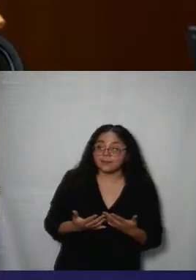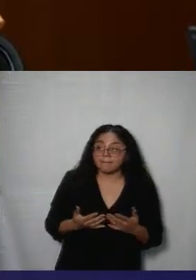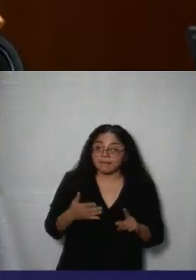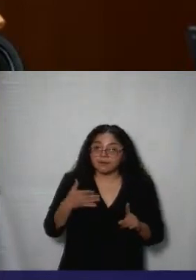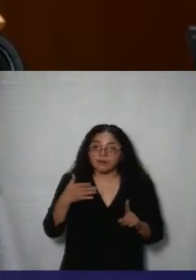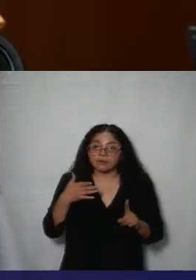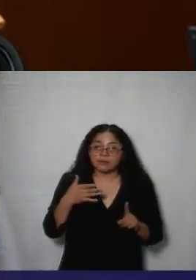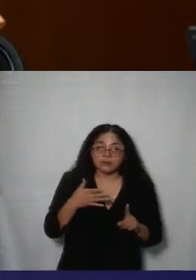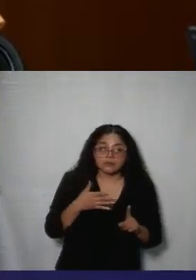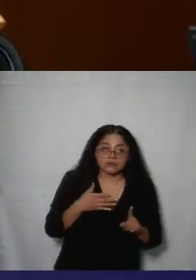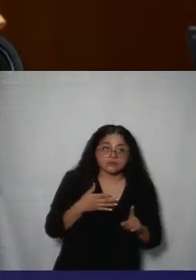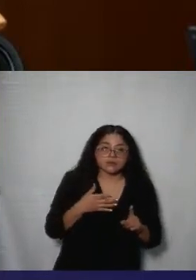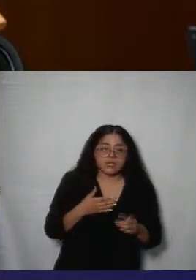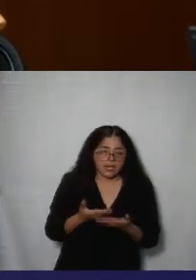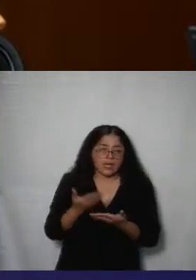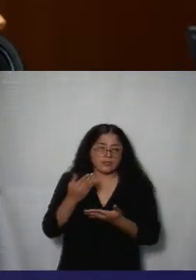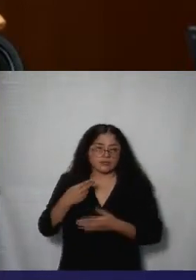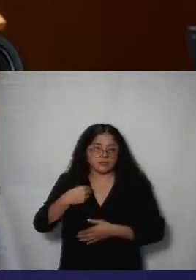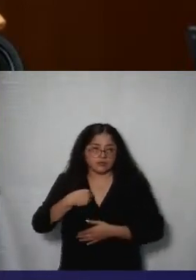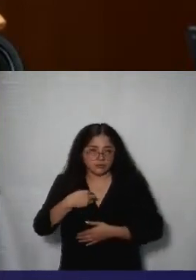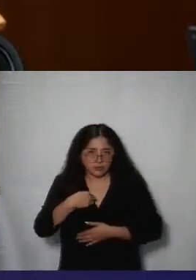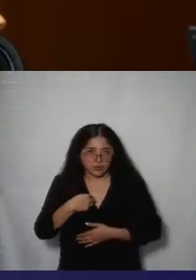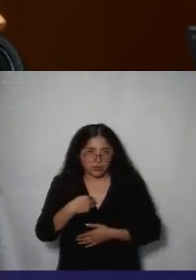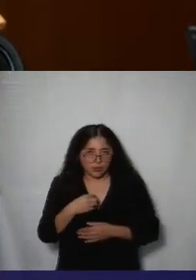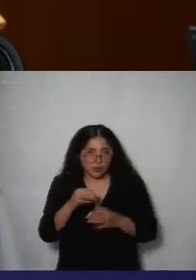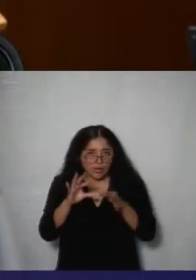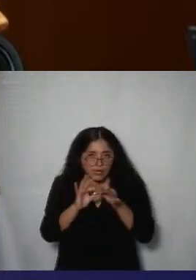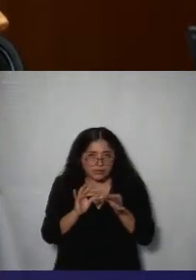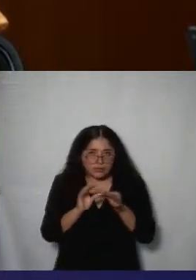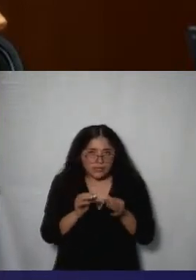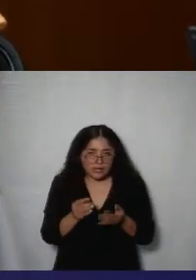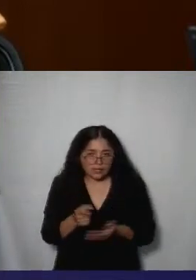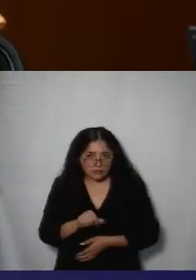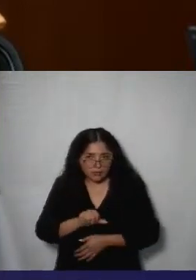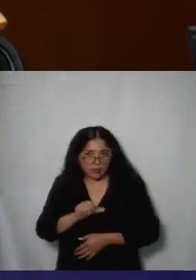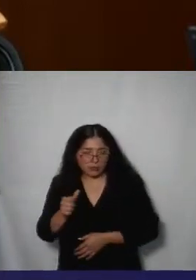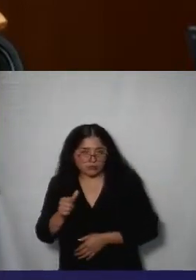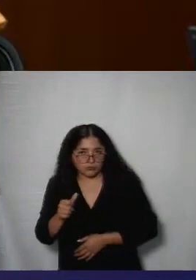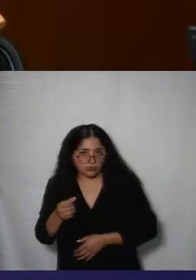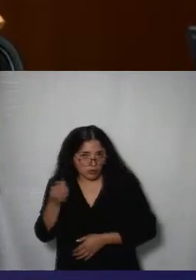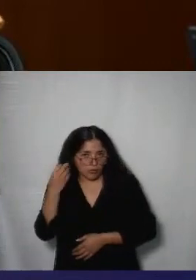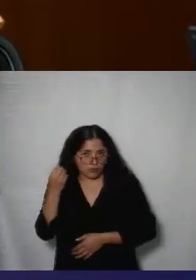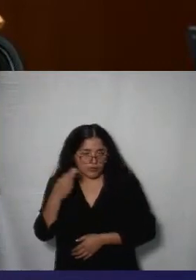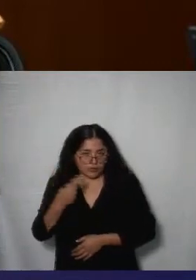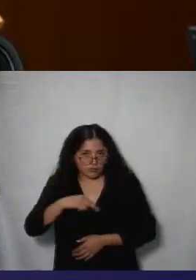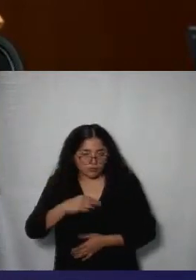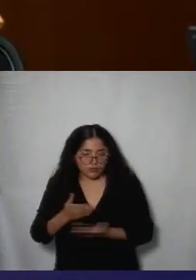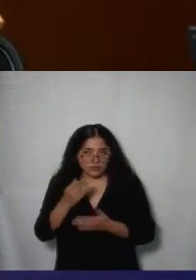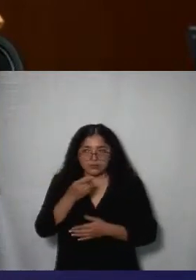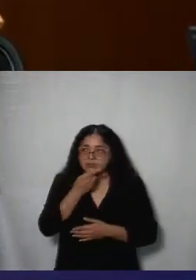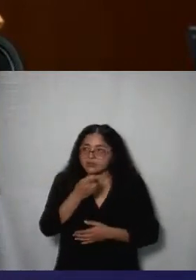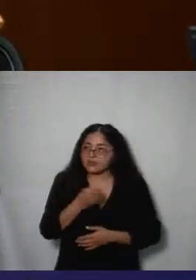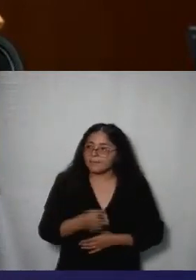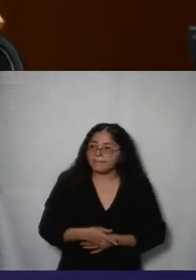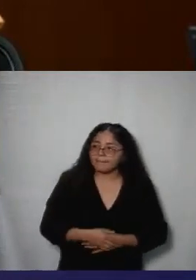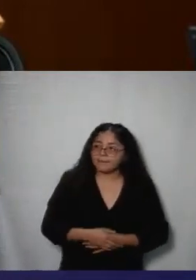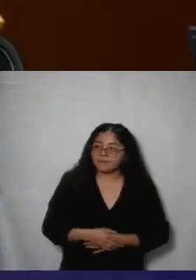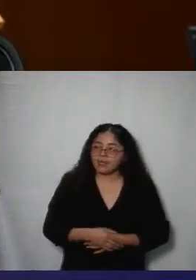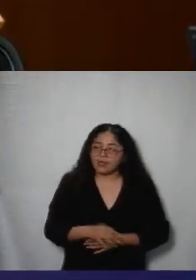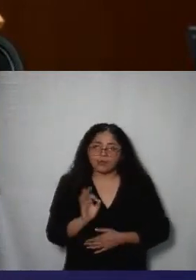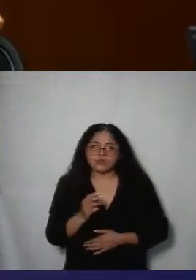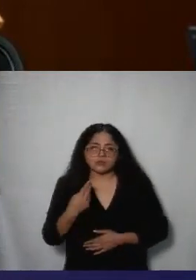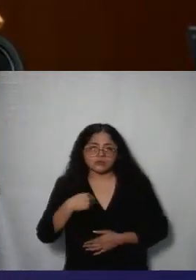como lo documenté en los distintos comentarios que acercamos no atienda los requerimientos